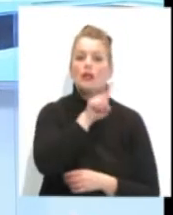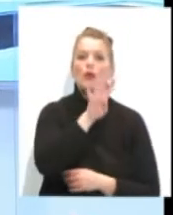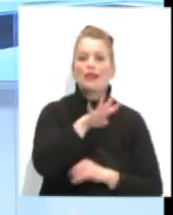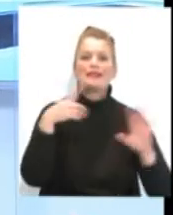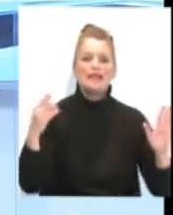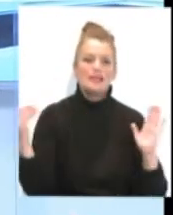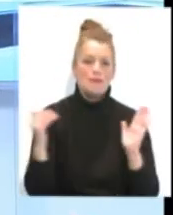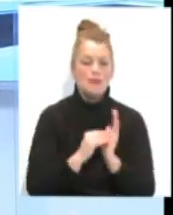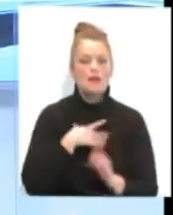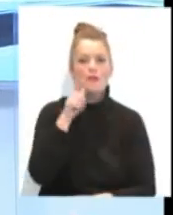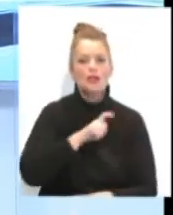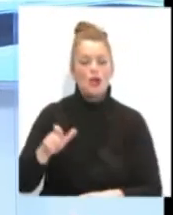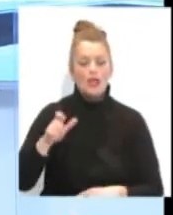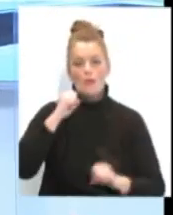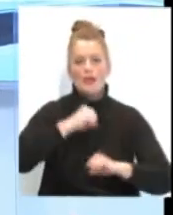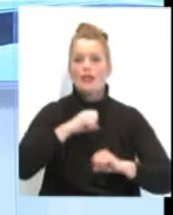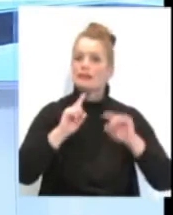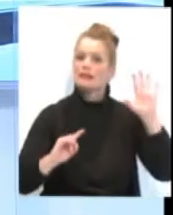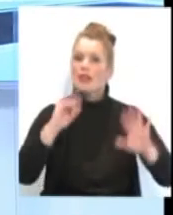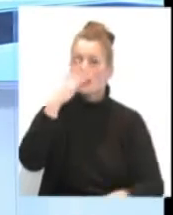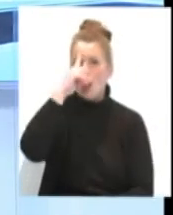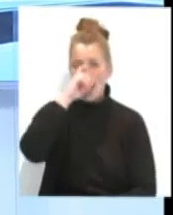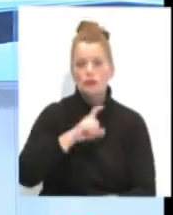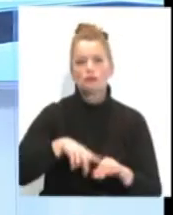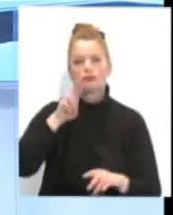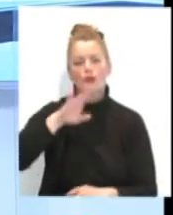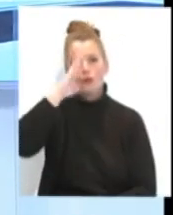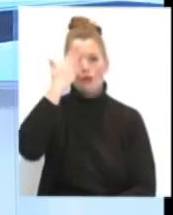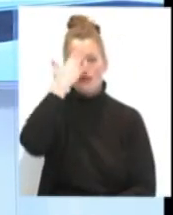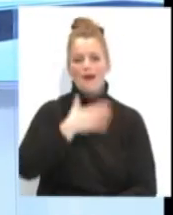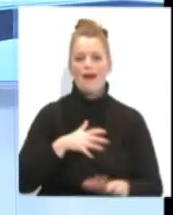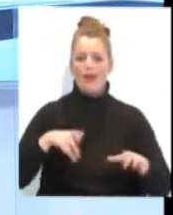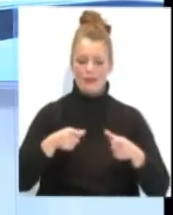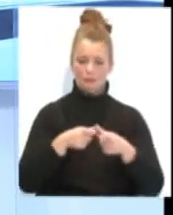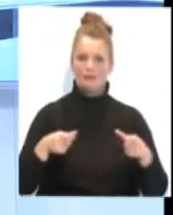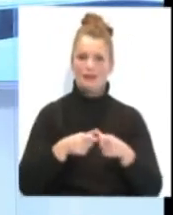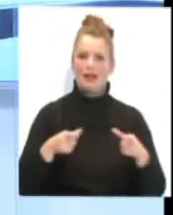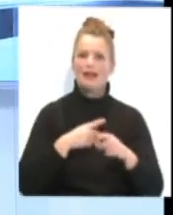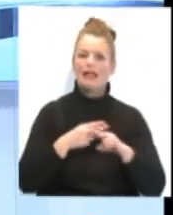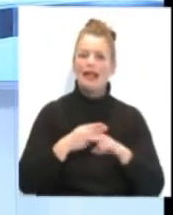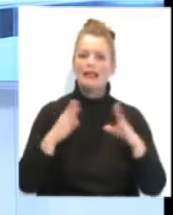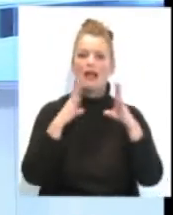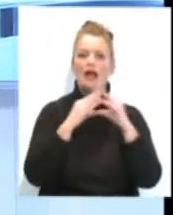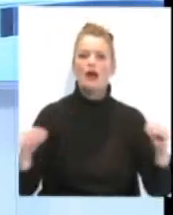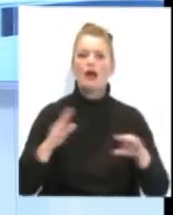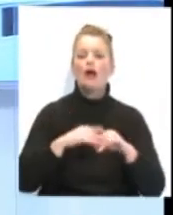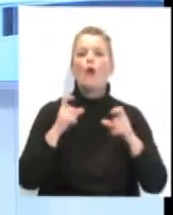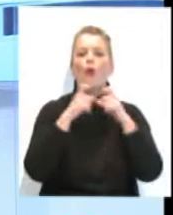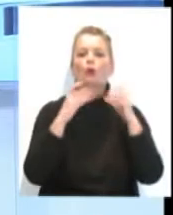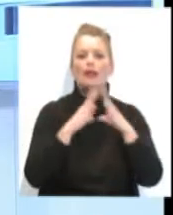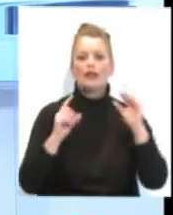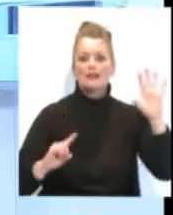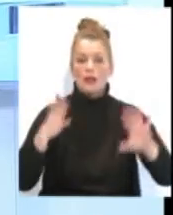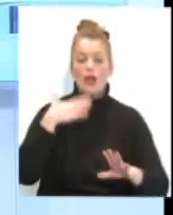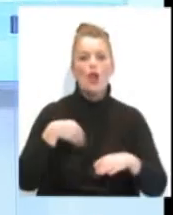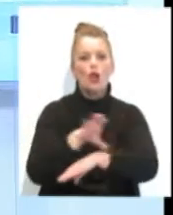.000 personas mayores de 65 años son titulares en Cádiz de la tarjeta Andalucía Junta 65. La Consejería